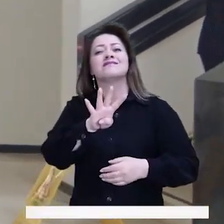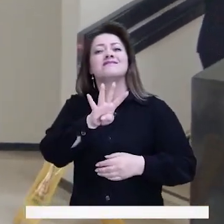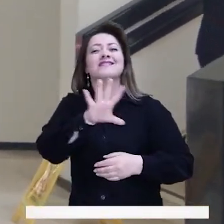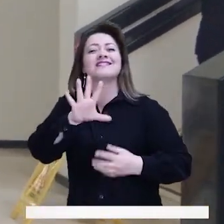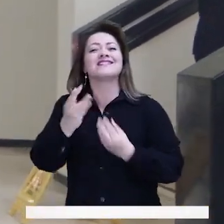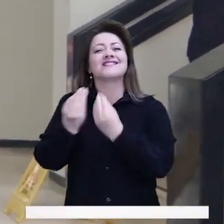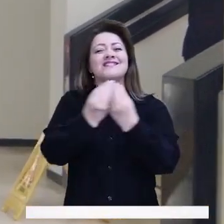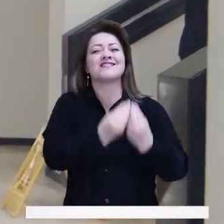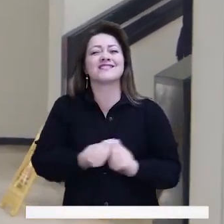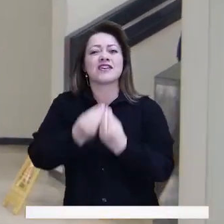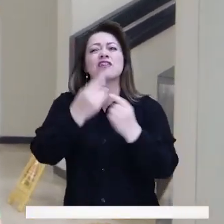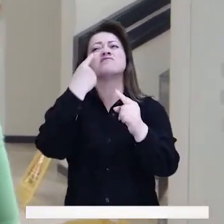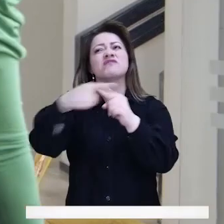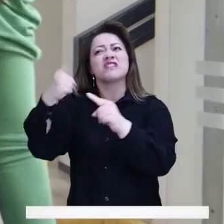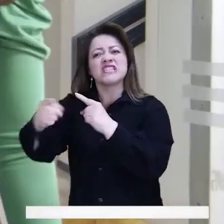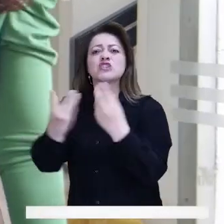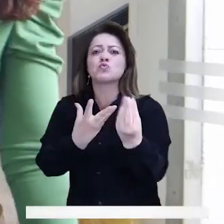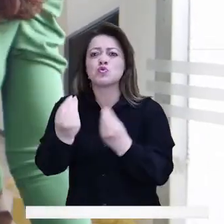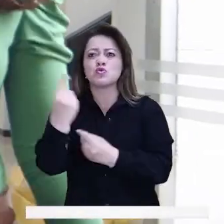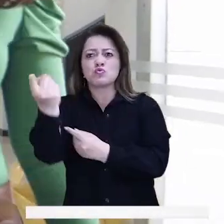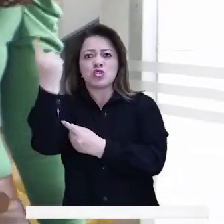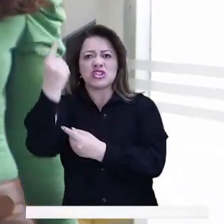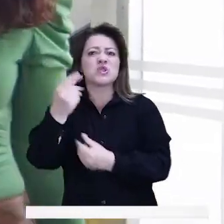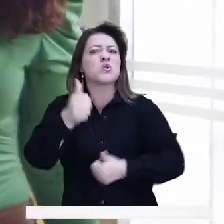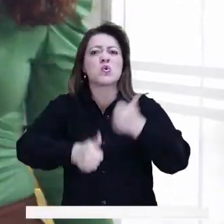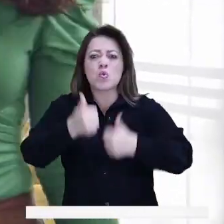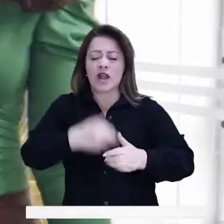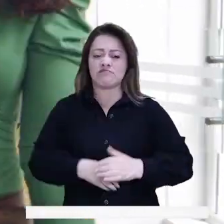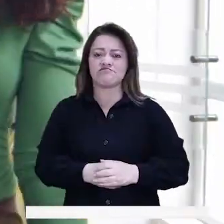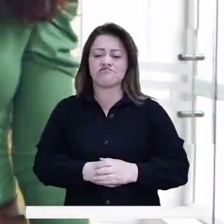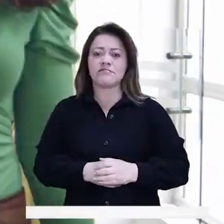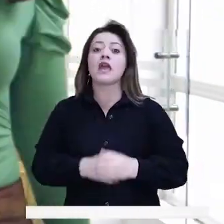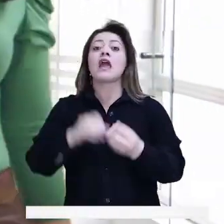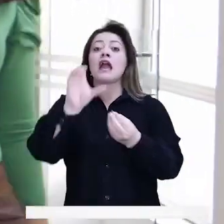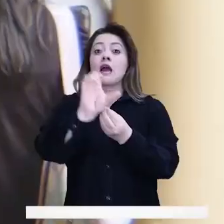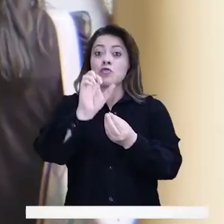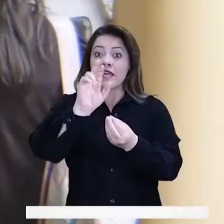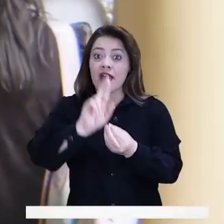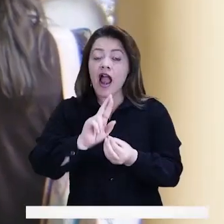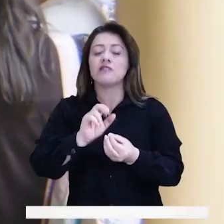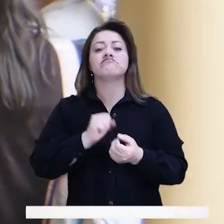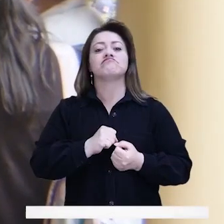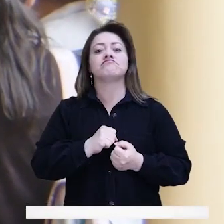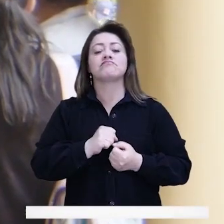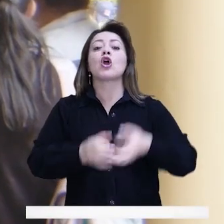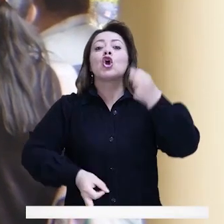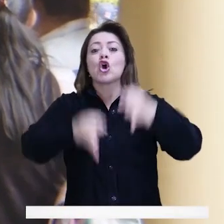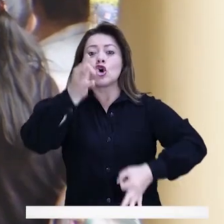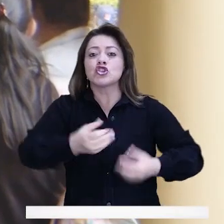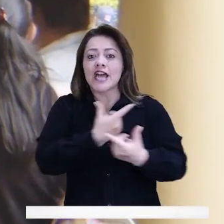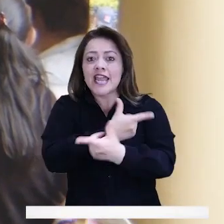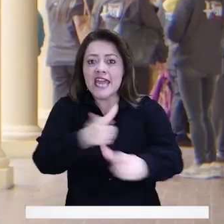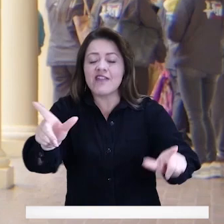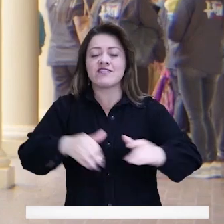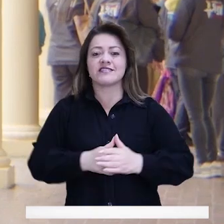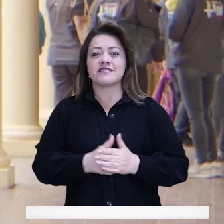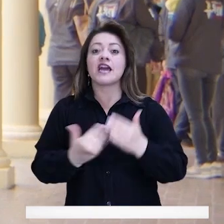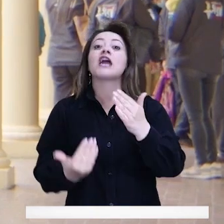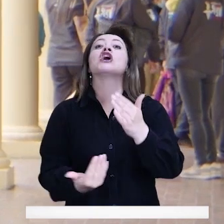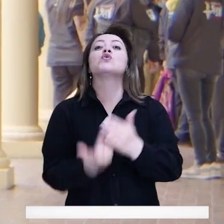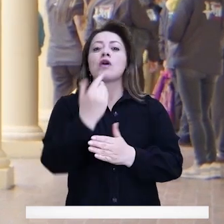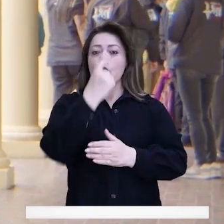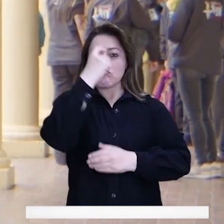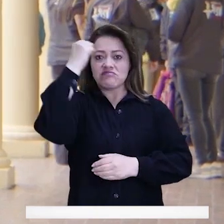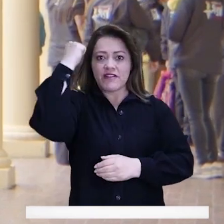la ciudad? 45 concejales somos de diferentes bancadas de partido político. Estamos en Cambio Radical, está Justa y Libres,